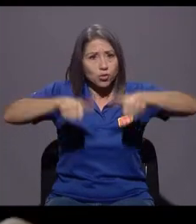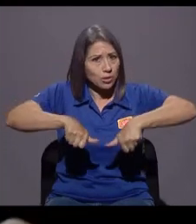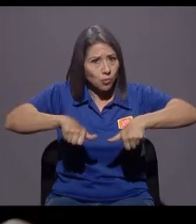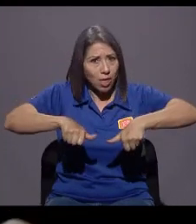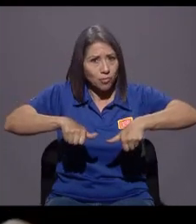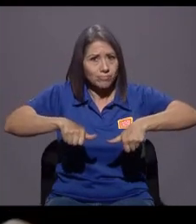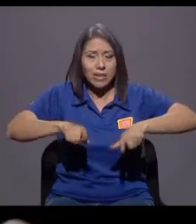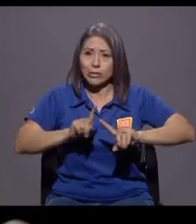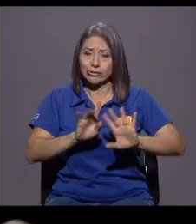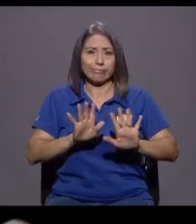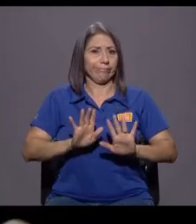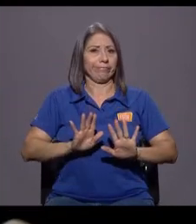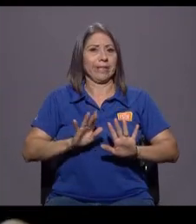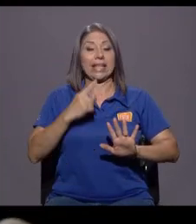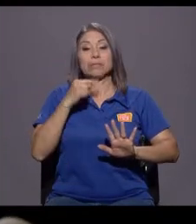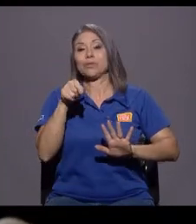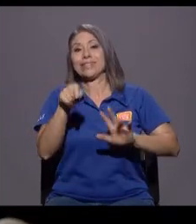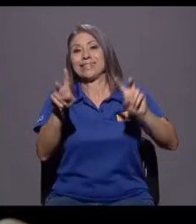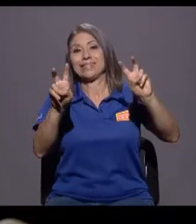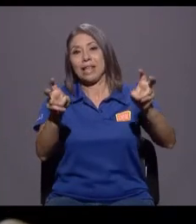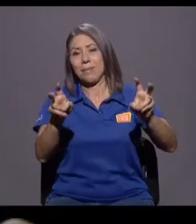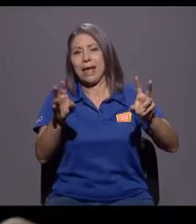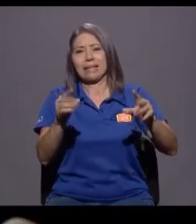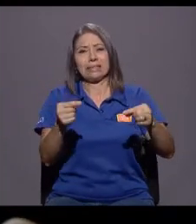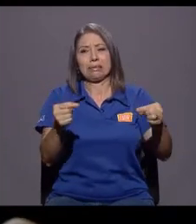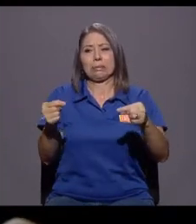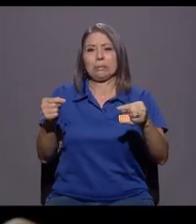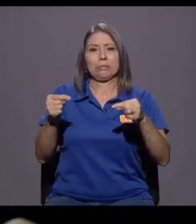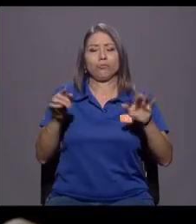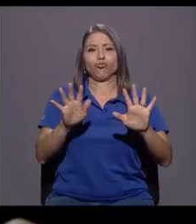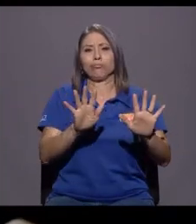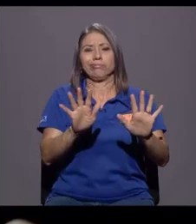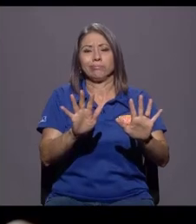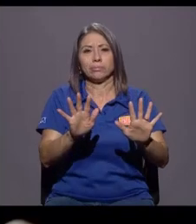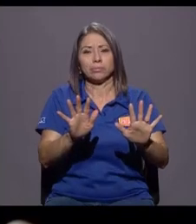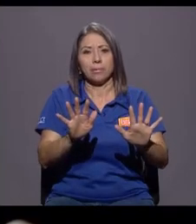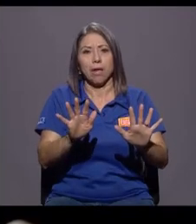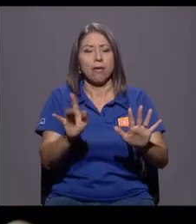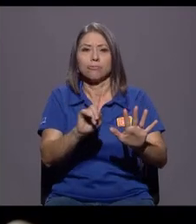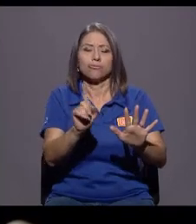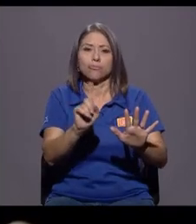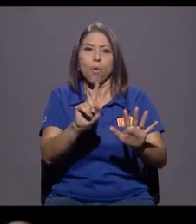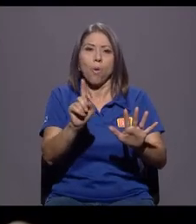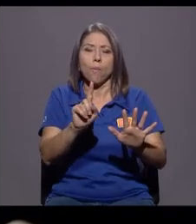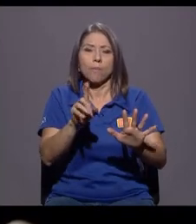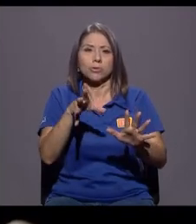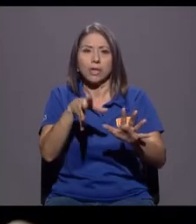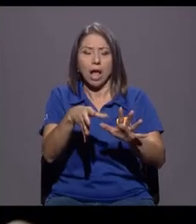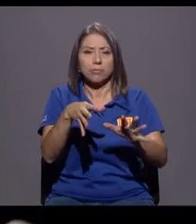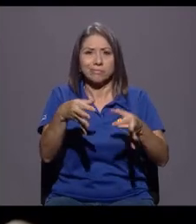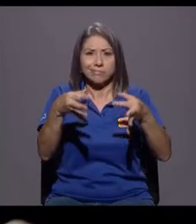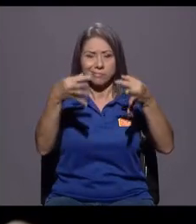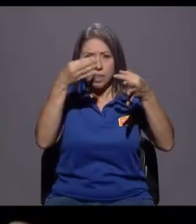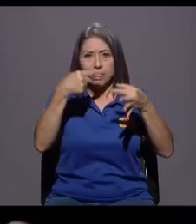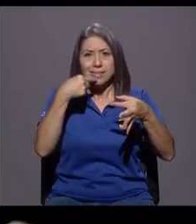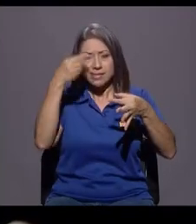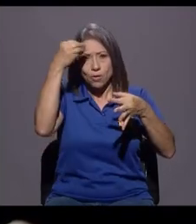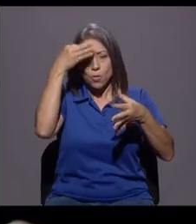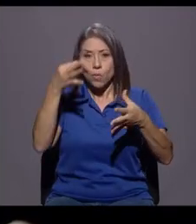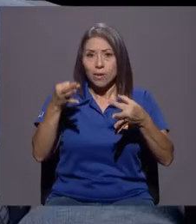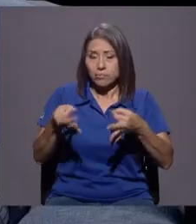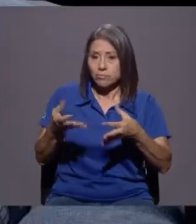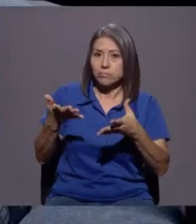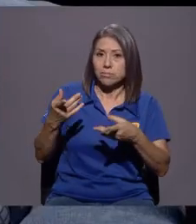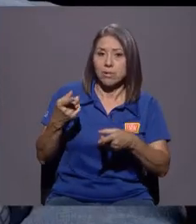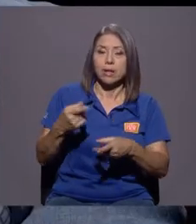manifestamos. Decimos, bueno, entonces, este tema, hay mucho roce dentro de coalición. No vamos a tomar una posición, sí, tal cual.